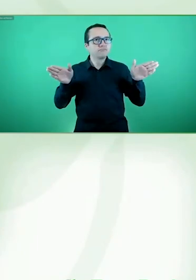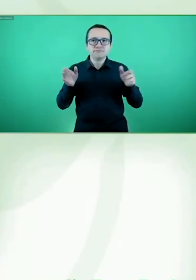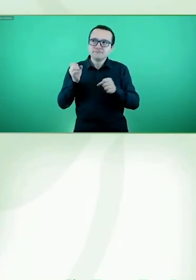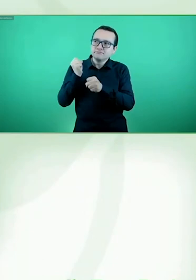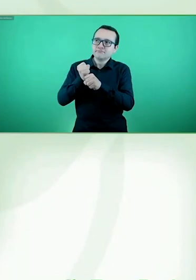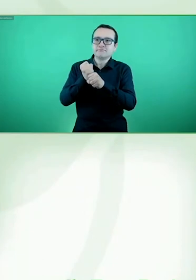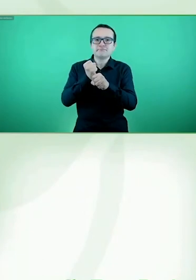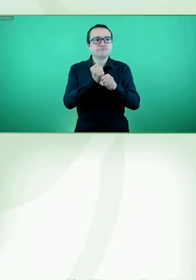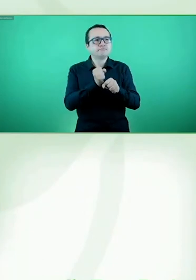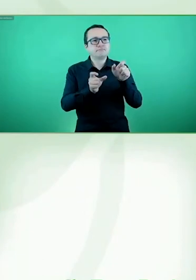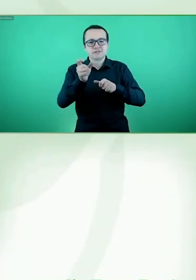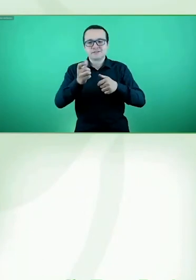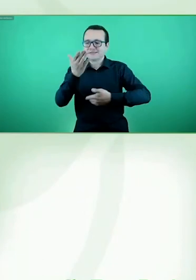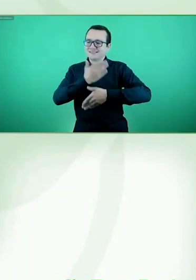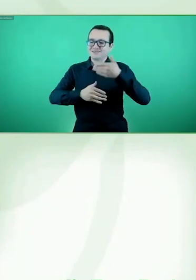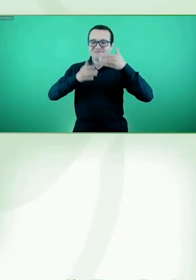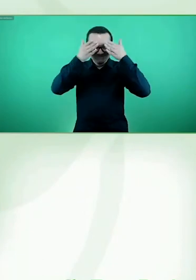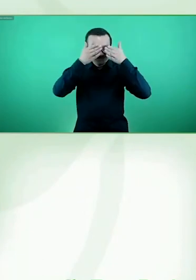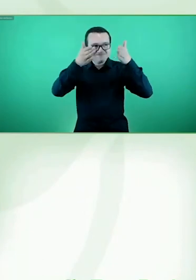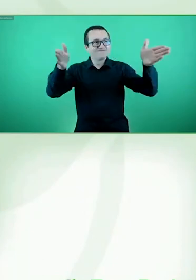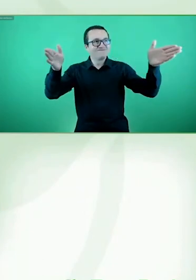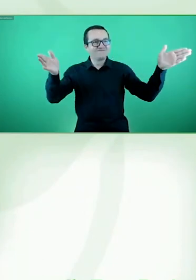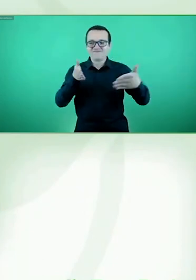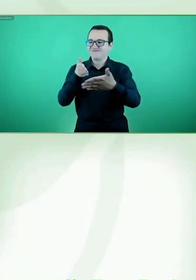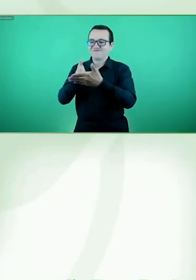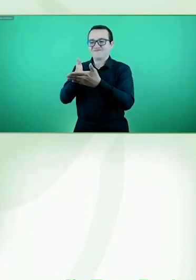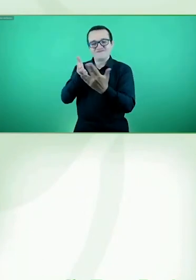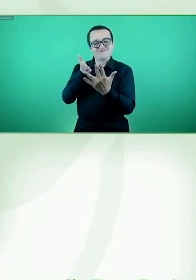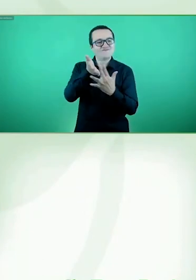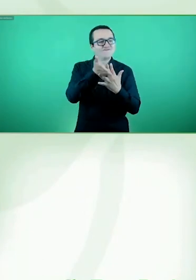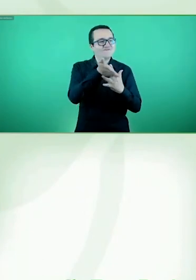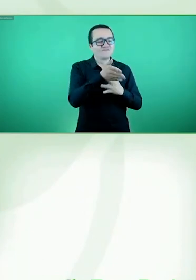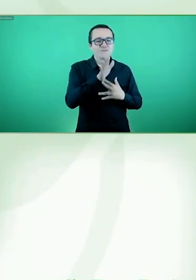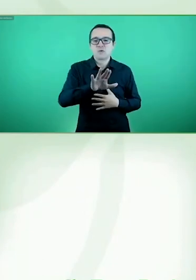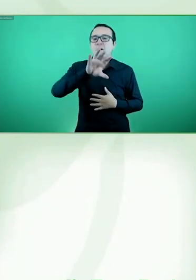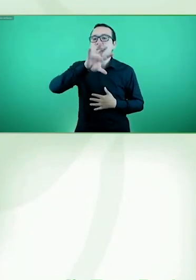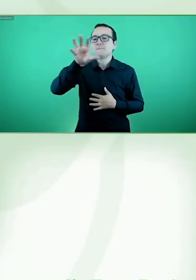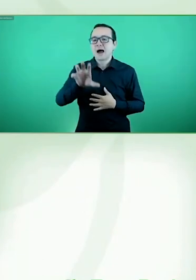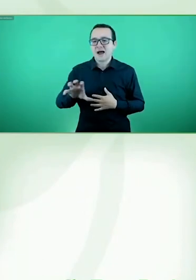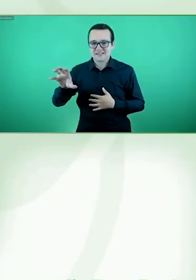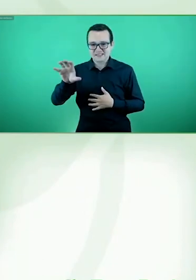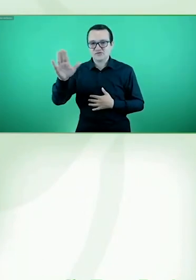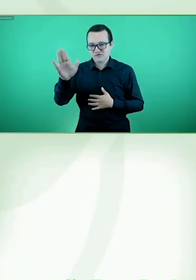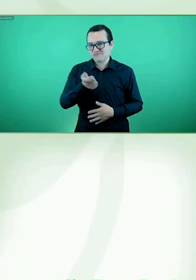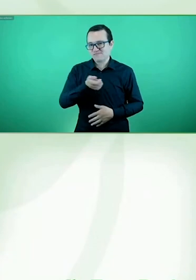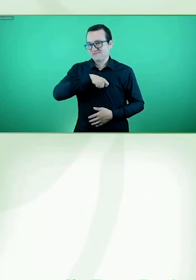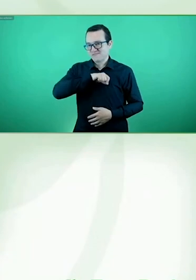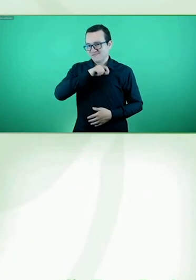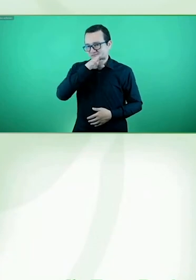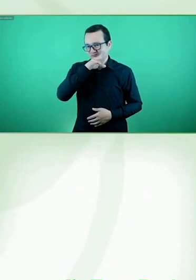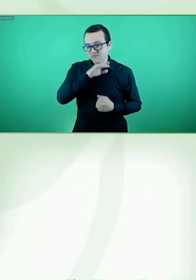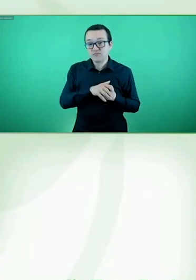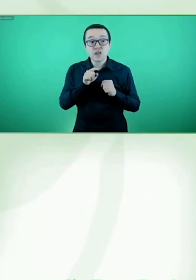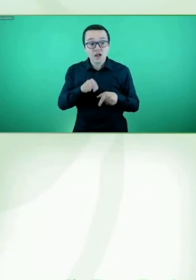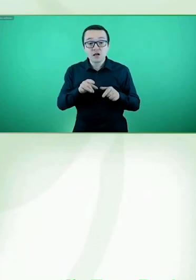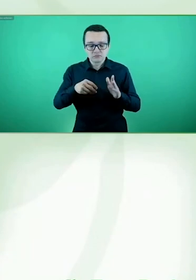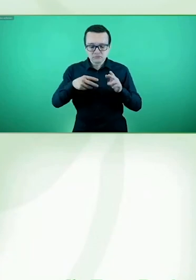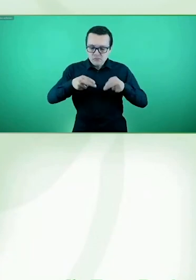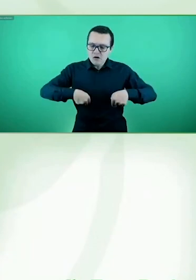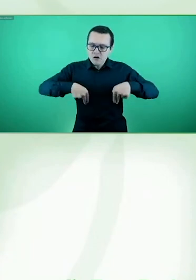hispanohablantes del mundo. Este fue un acuerdo de colaboración que firmamos en el año 2019